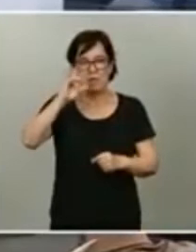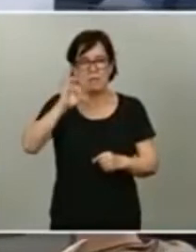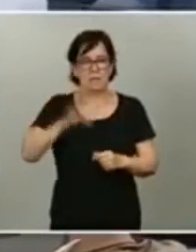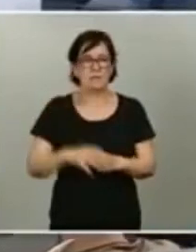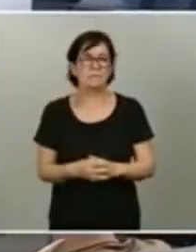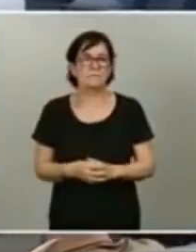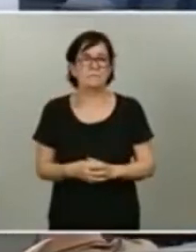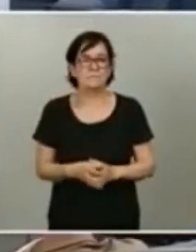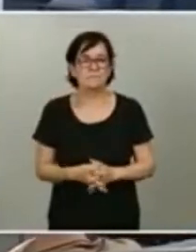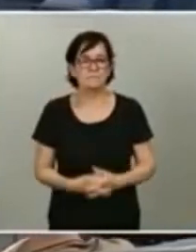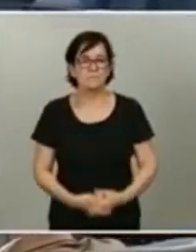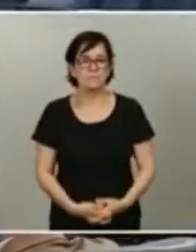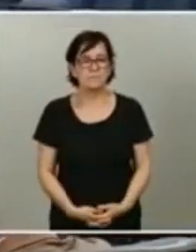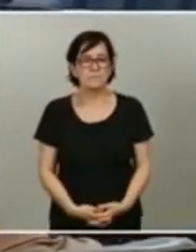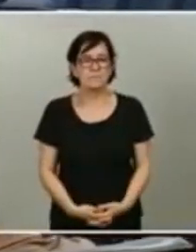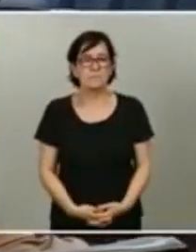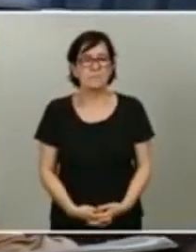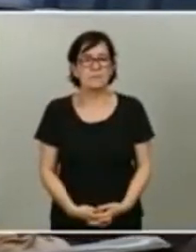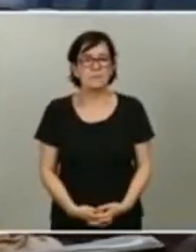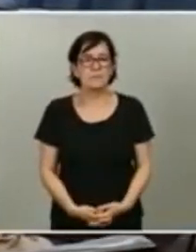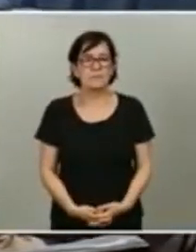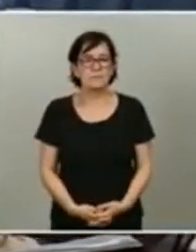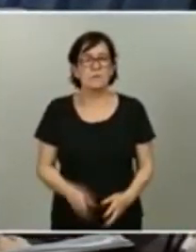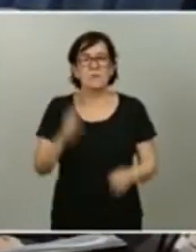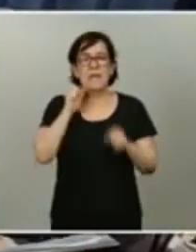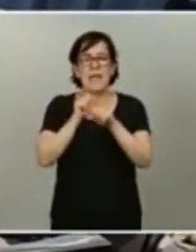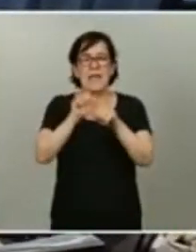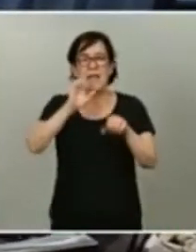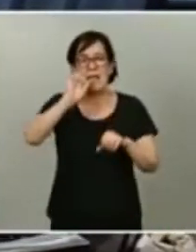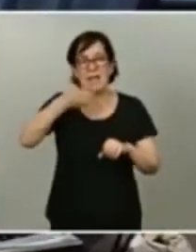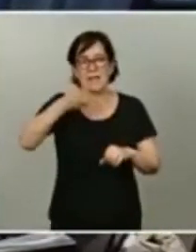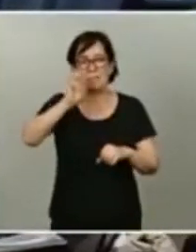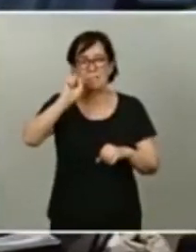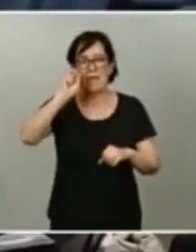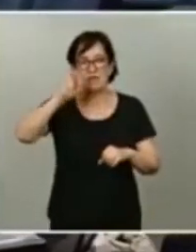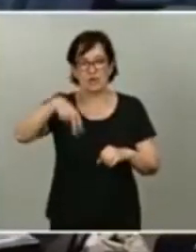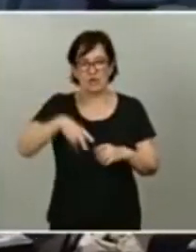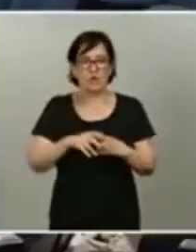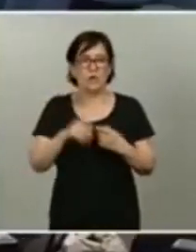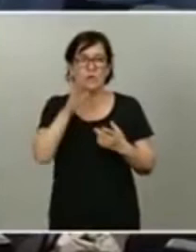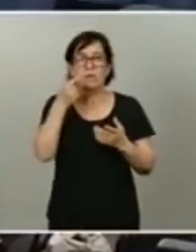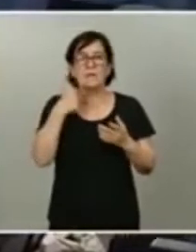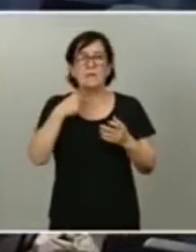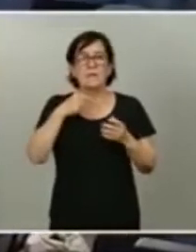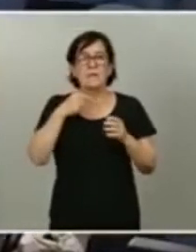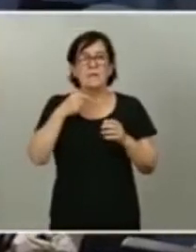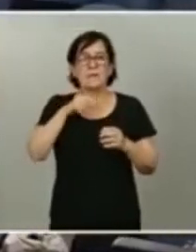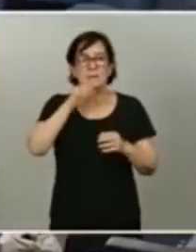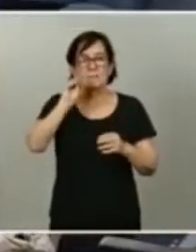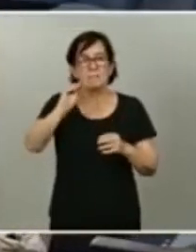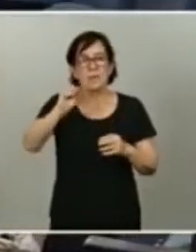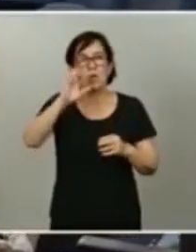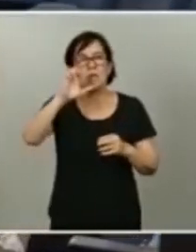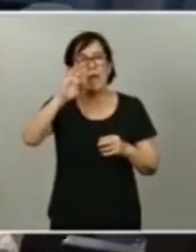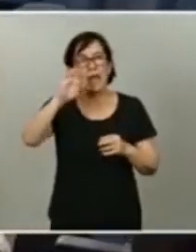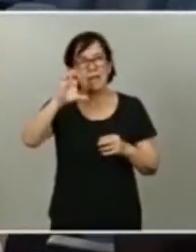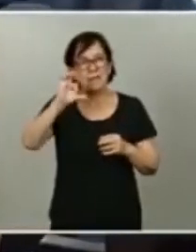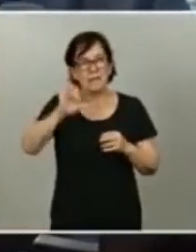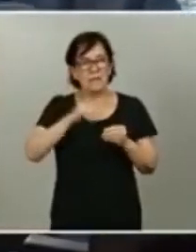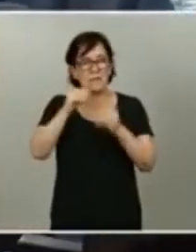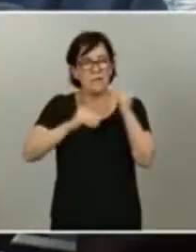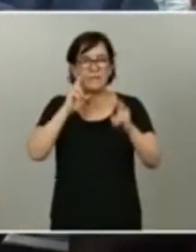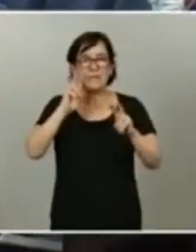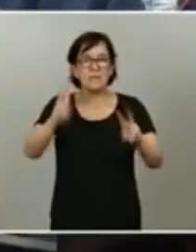Gracias. Mercedes Herrayer, de Expansión. Le quería preguntar sobre los ERTE si se plantea hacer una reforma